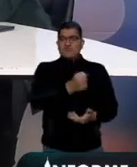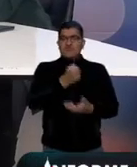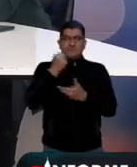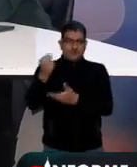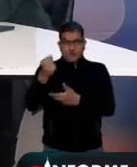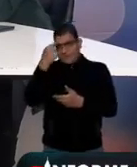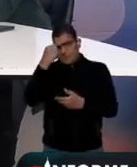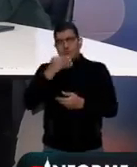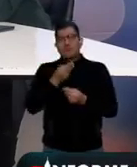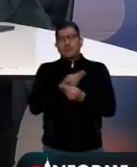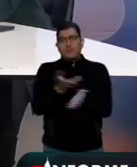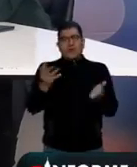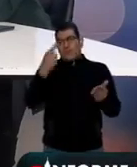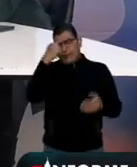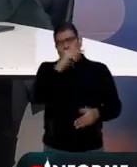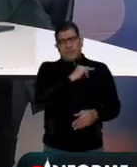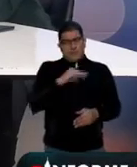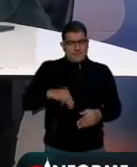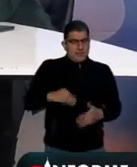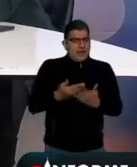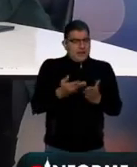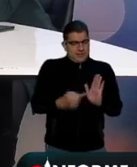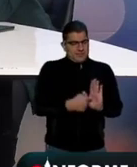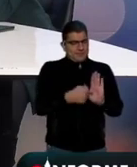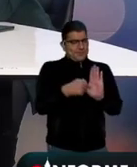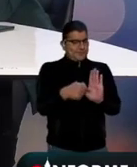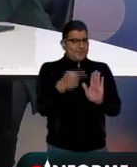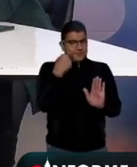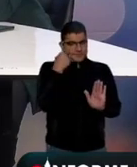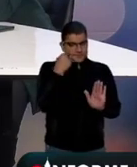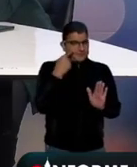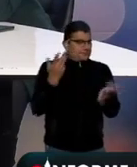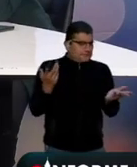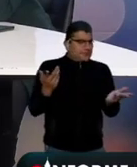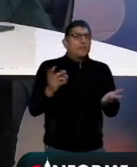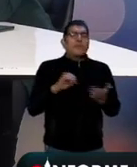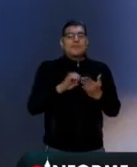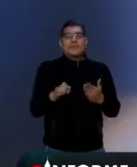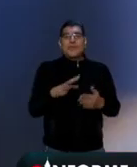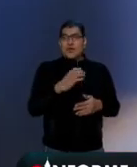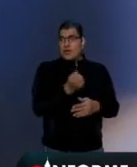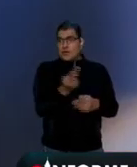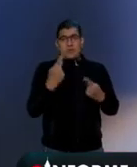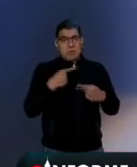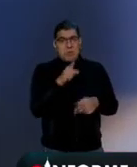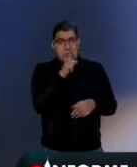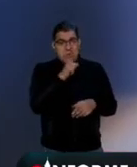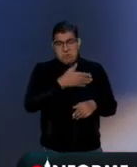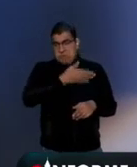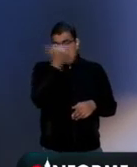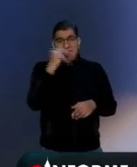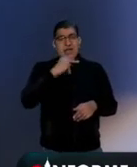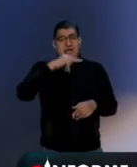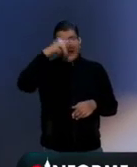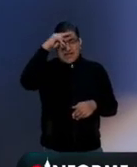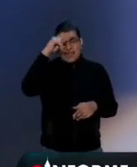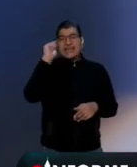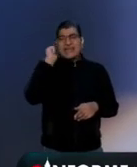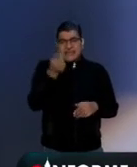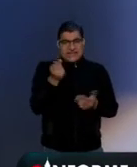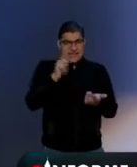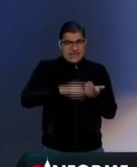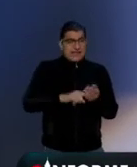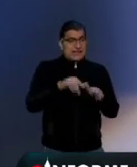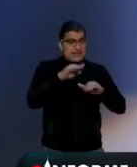partida para los municipios. ¿Qué estamos viendo aquí? Por eso comenzaba. O hay una ignorancia en que son en realidad